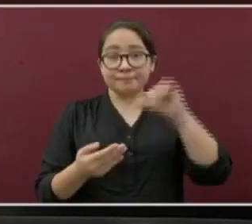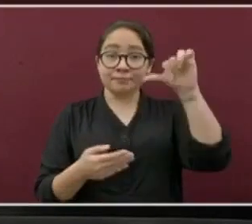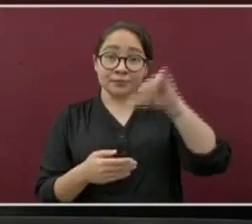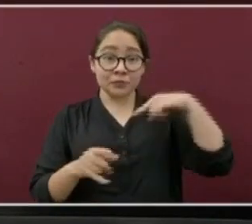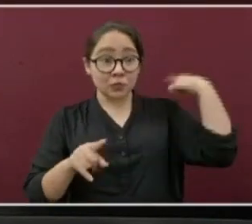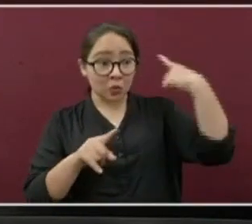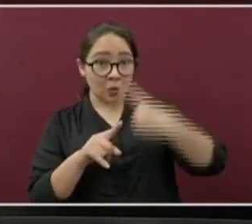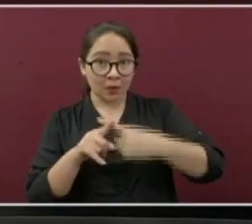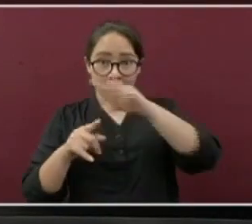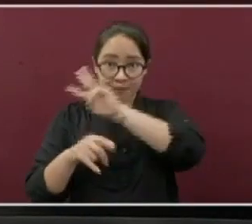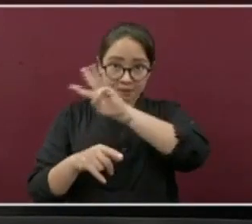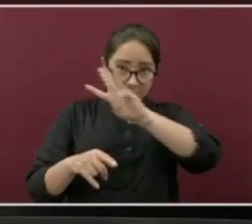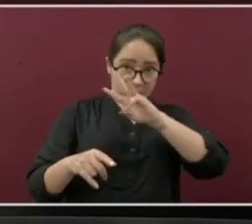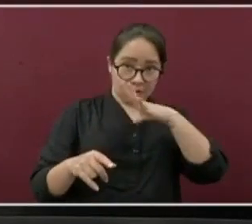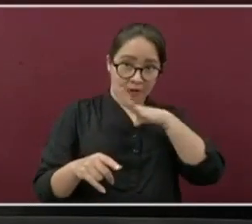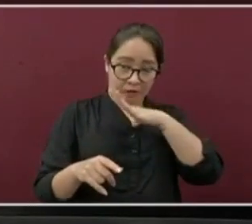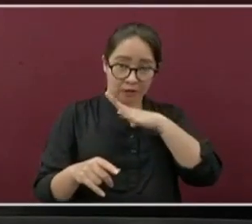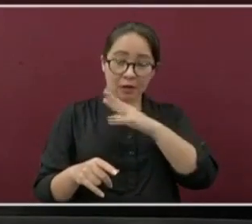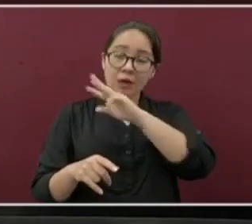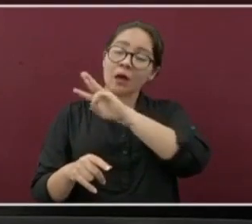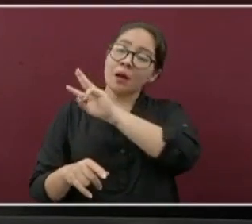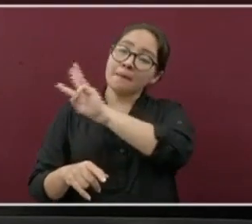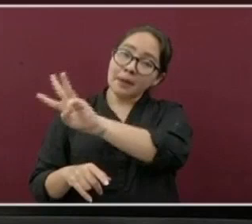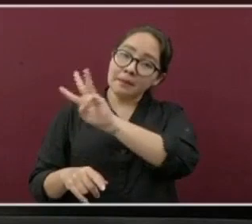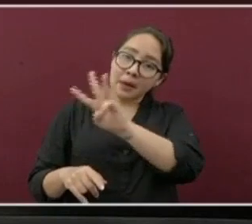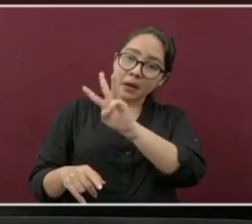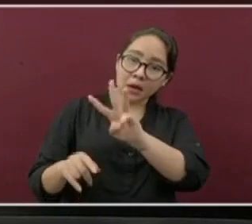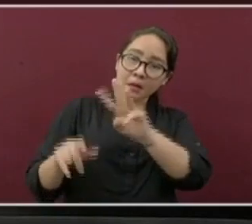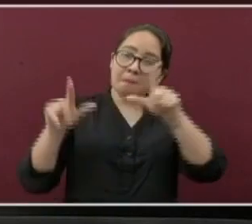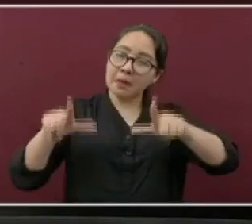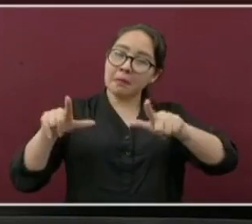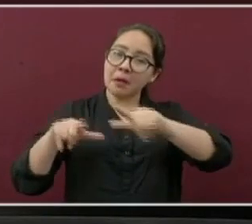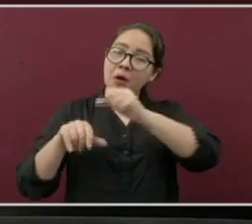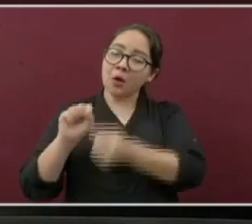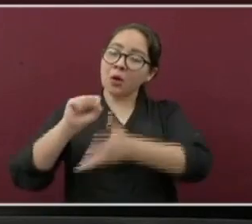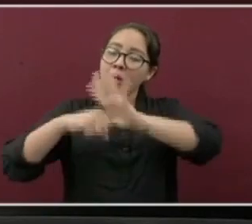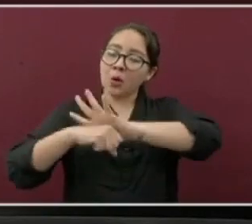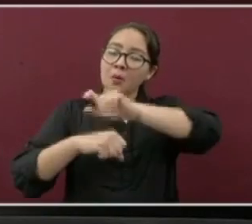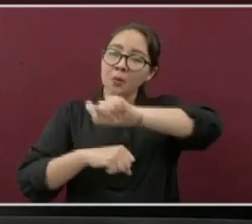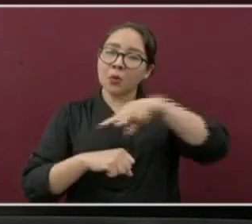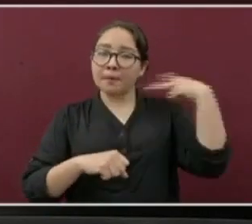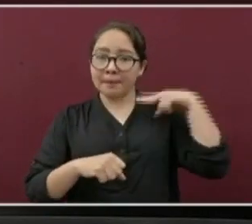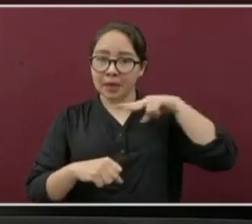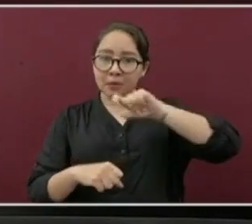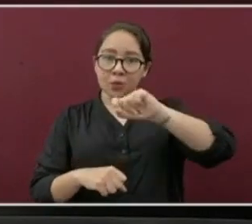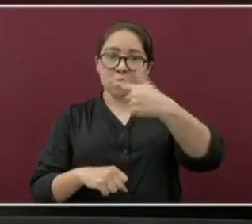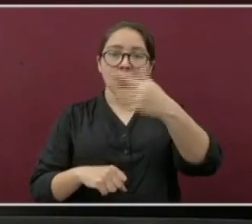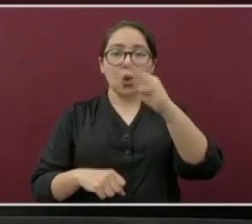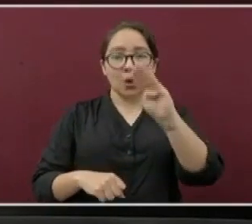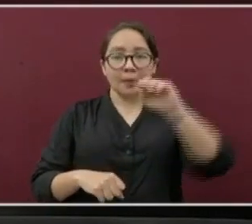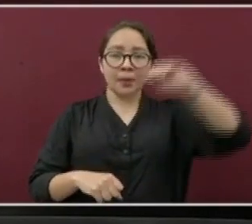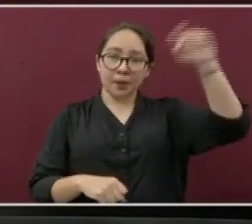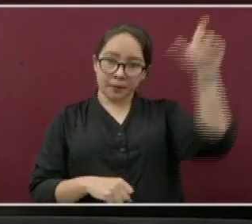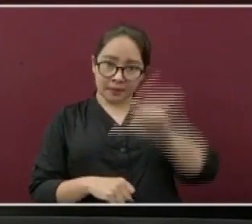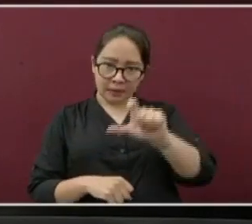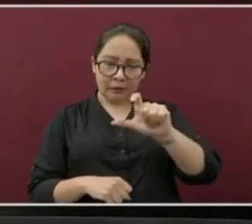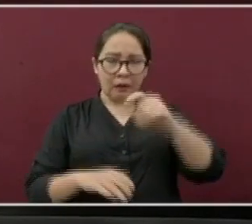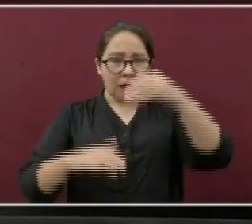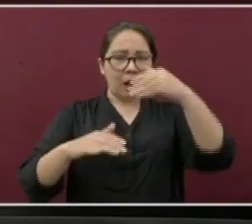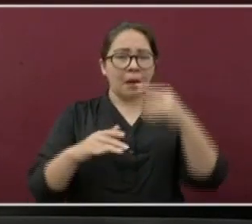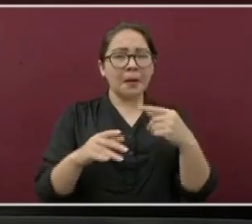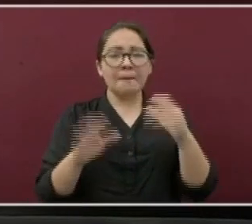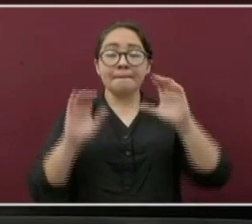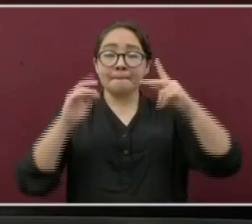la plataforma electrónica ubicada en www.coronavirus.veracruz.gov.mx